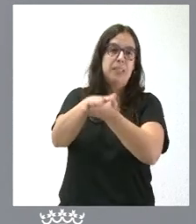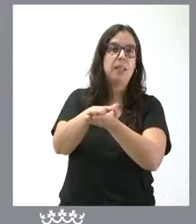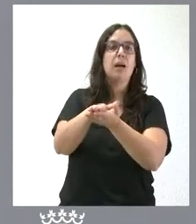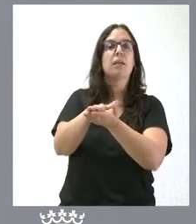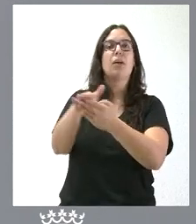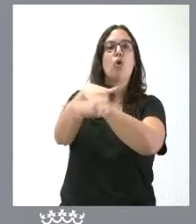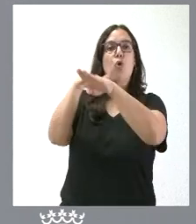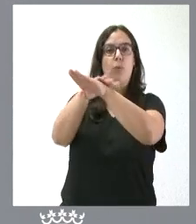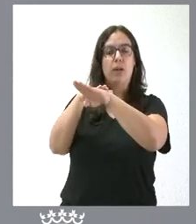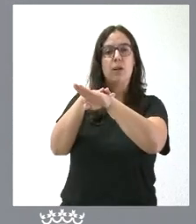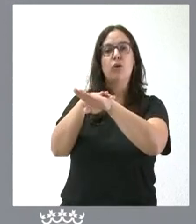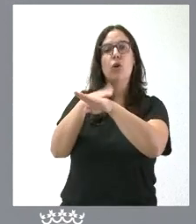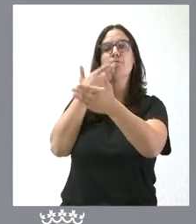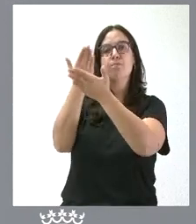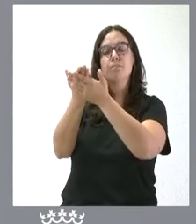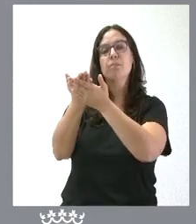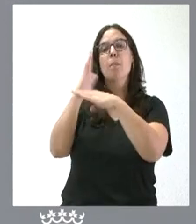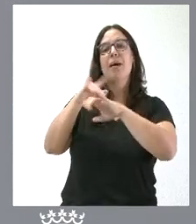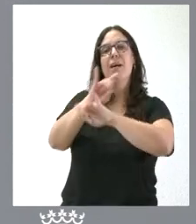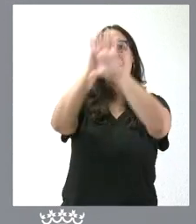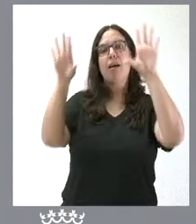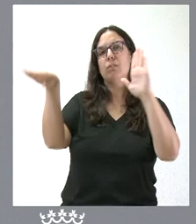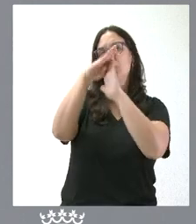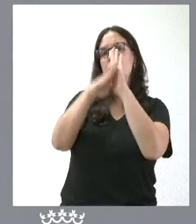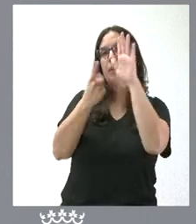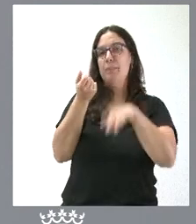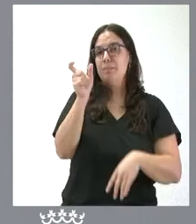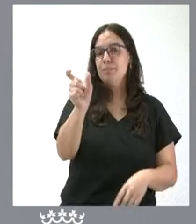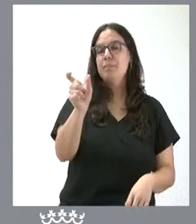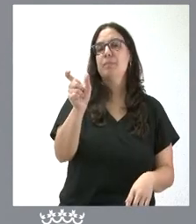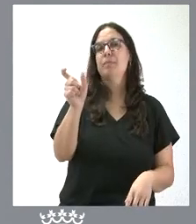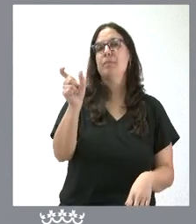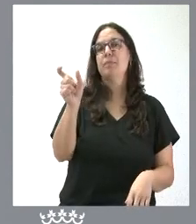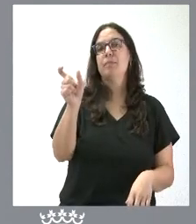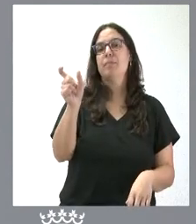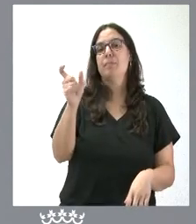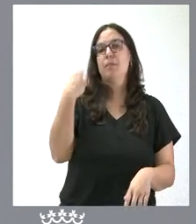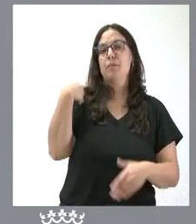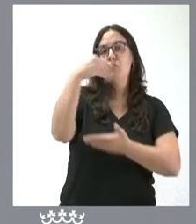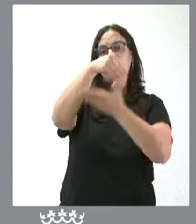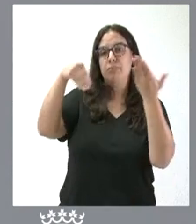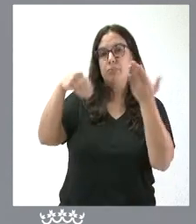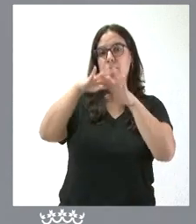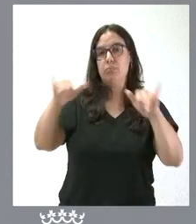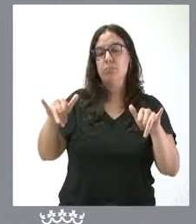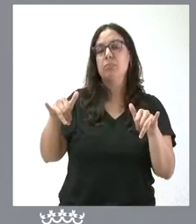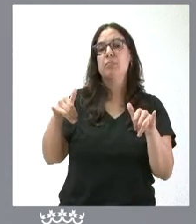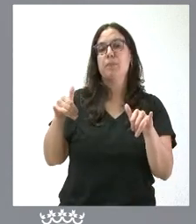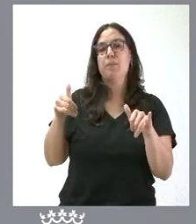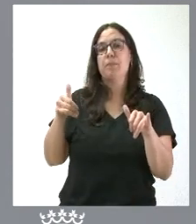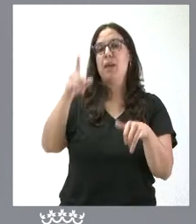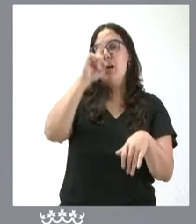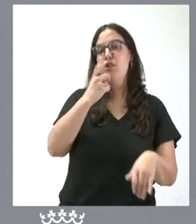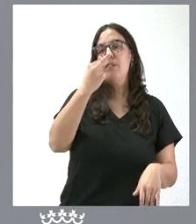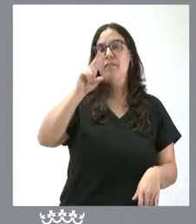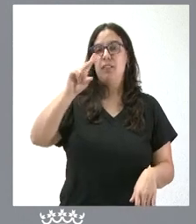el Gobierno para definir claramente la cuantía de esta liquidación del año